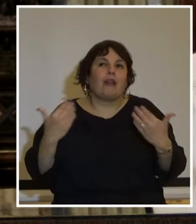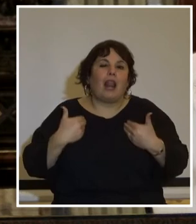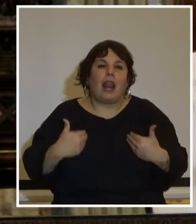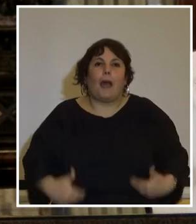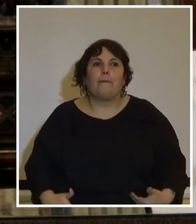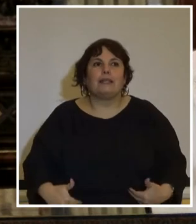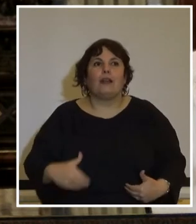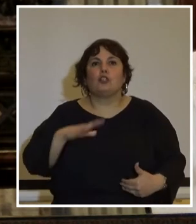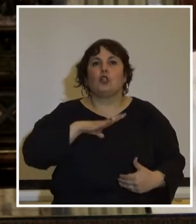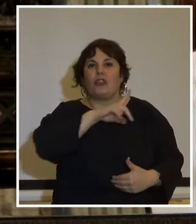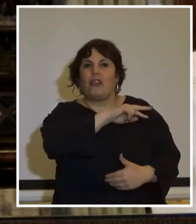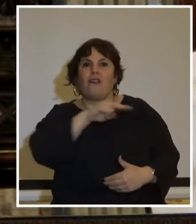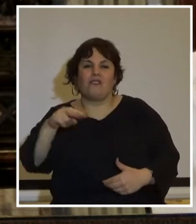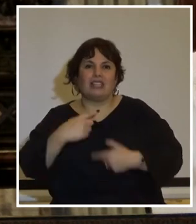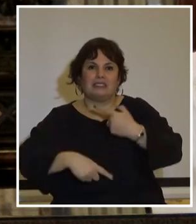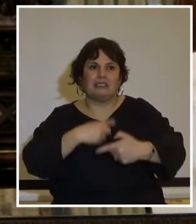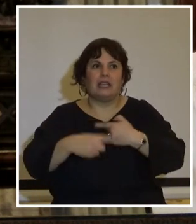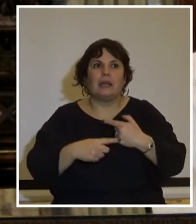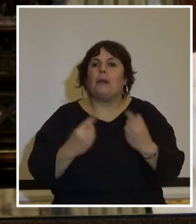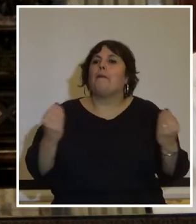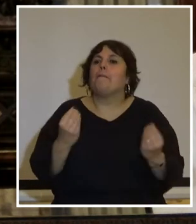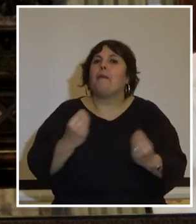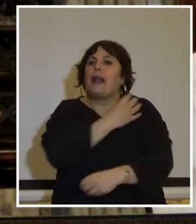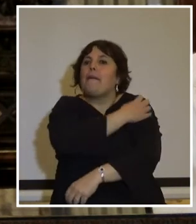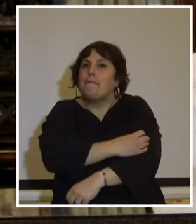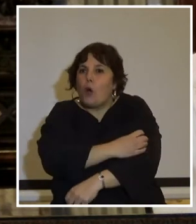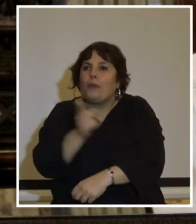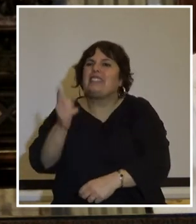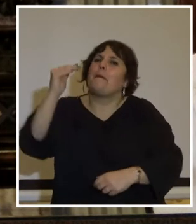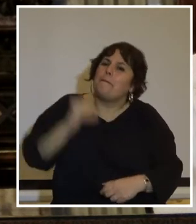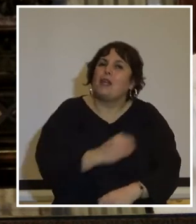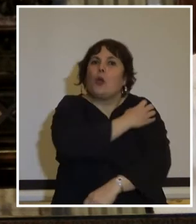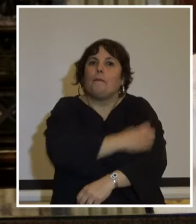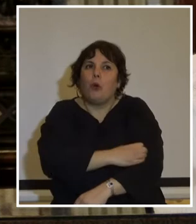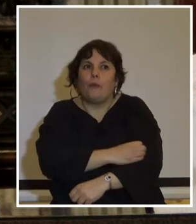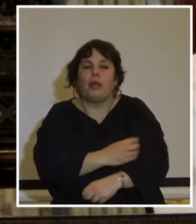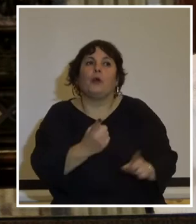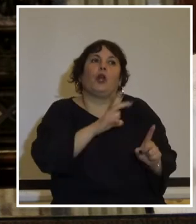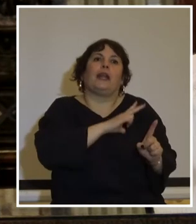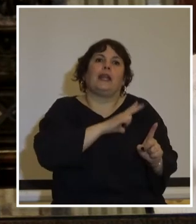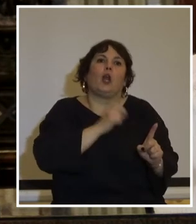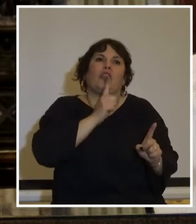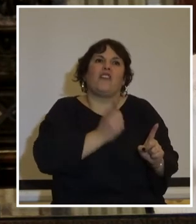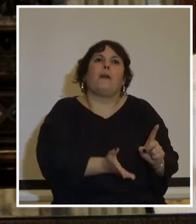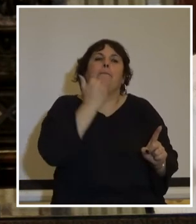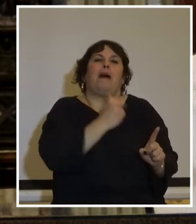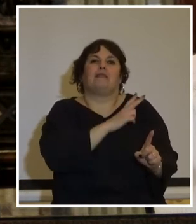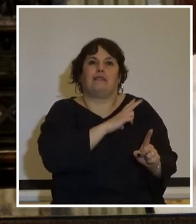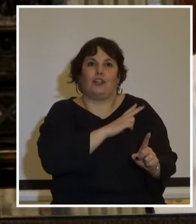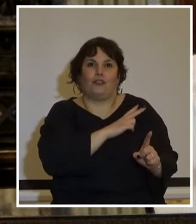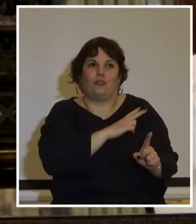todavía está entre nosotros que para que los pobres sean menos pobres los ricos tienen que ser más ricos